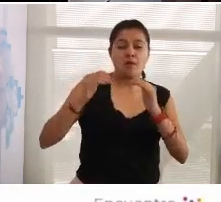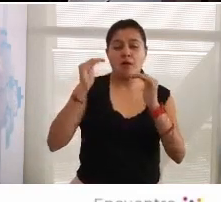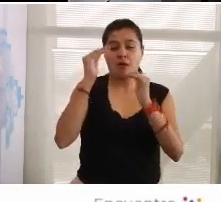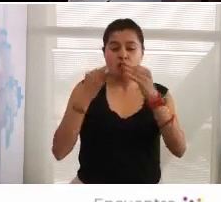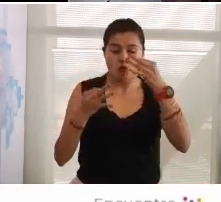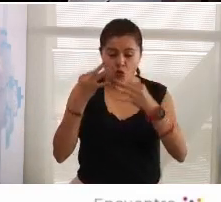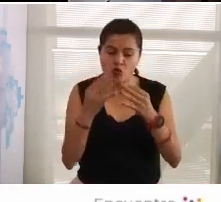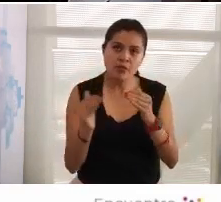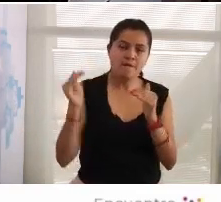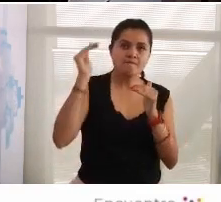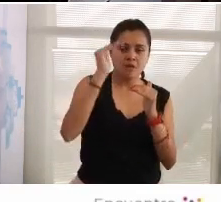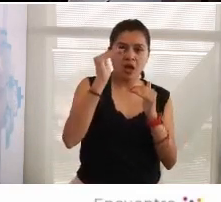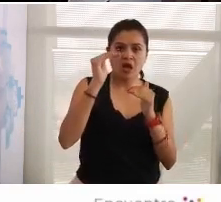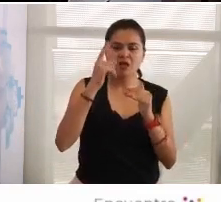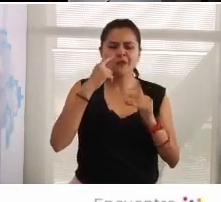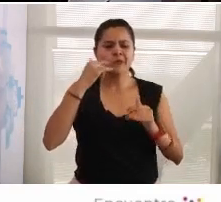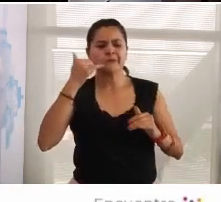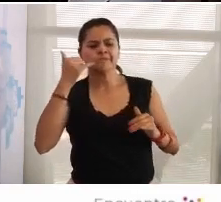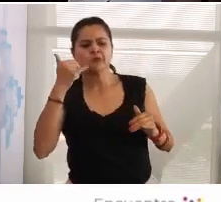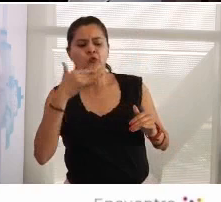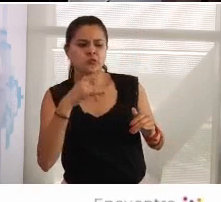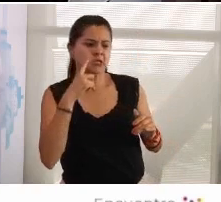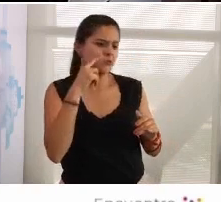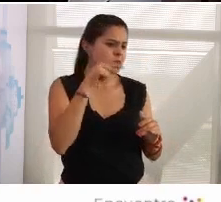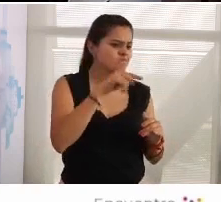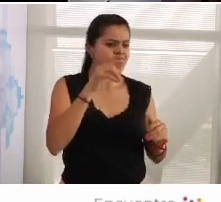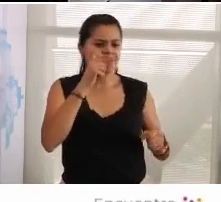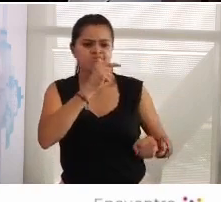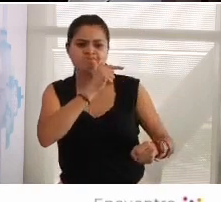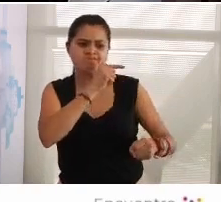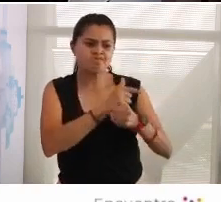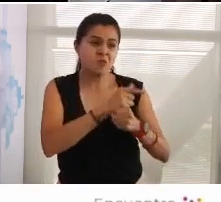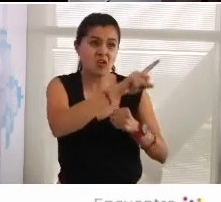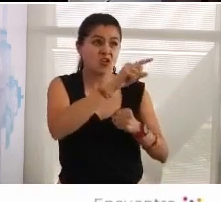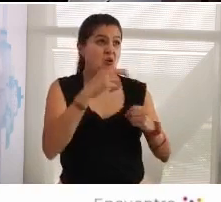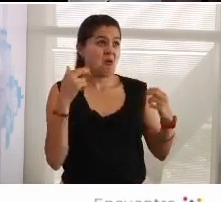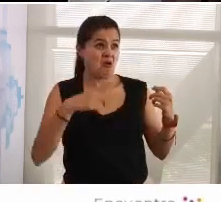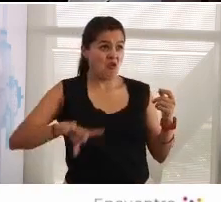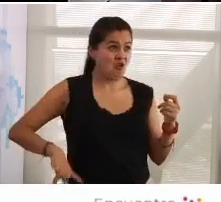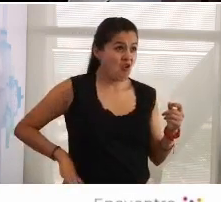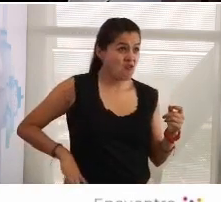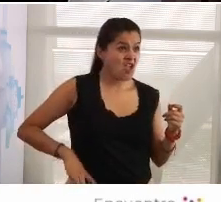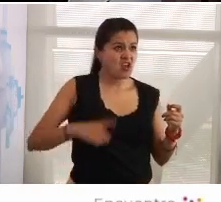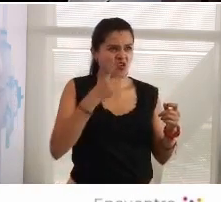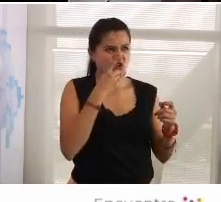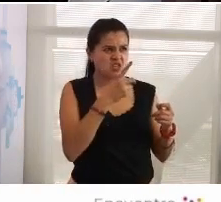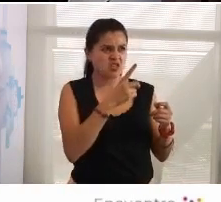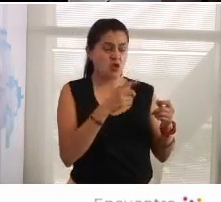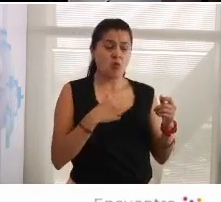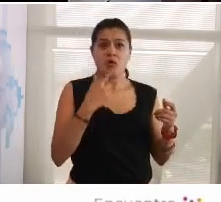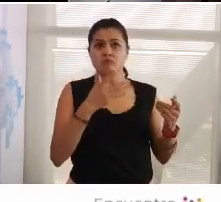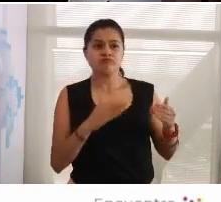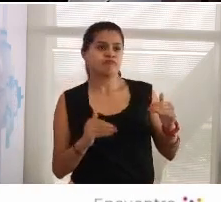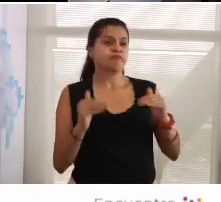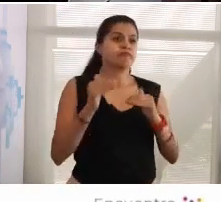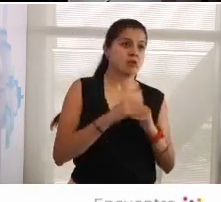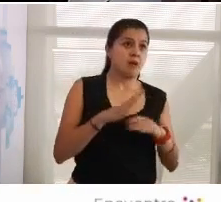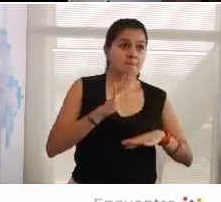decretos abusivos que produce un mandatario estrafalario, eso